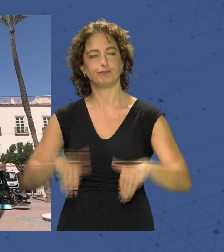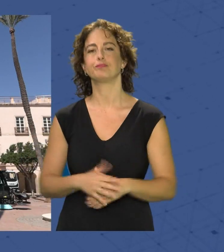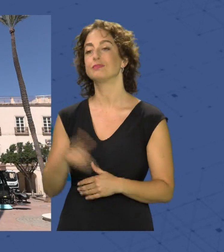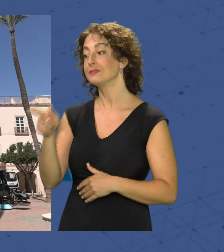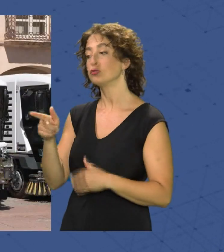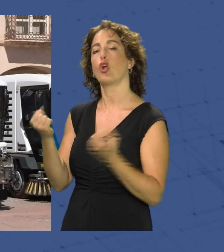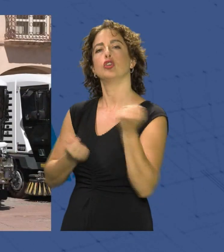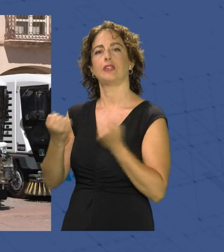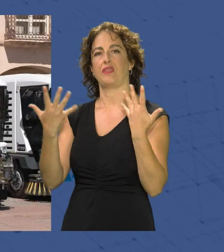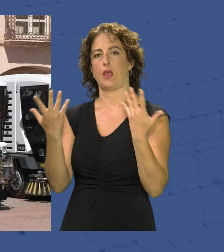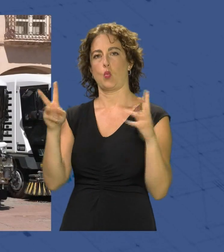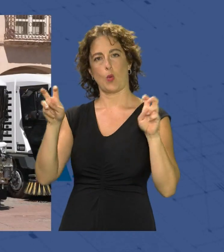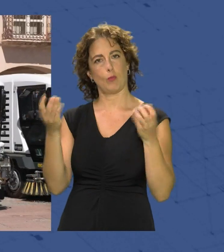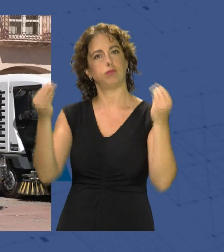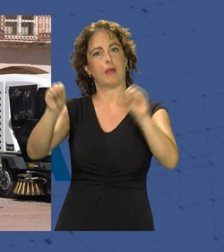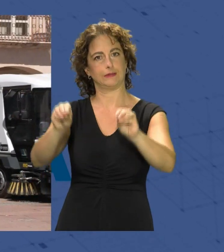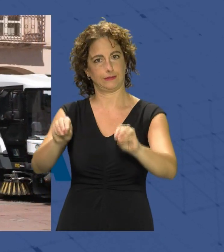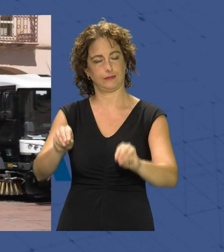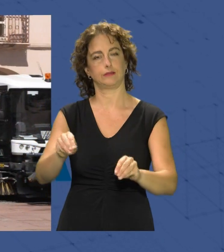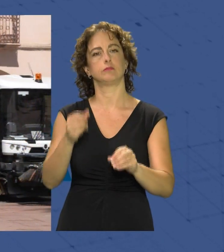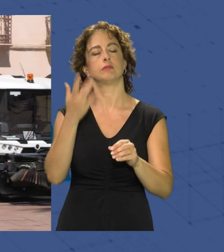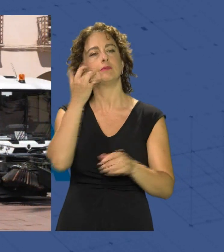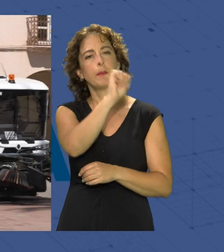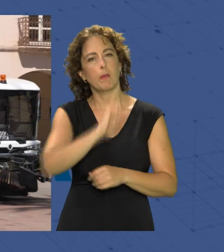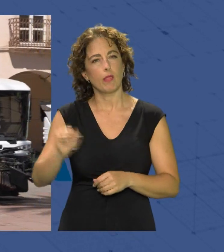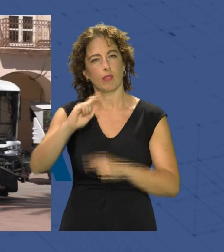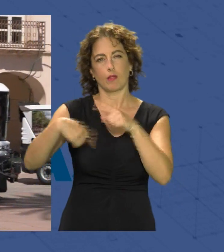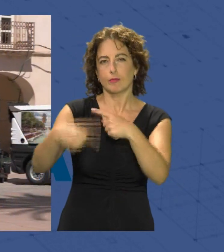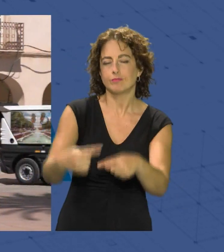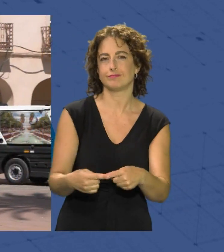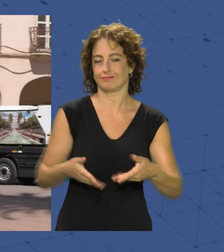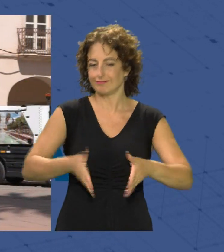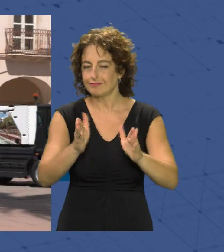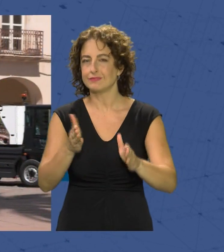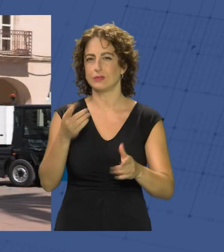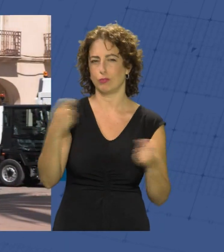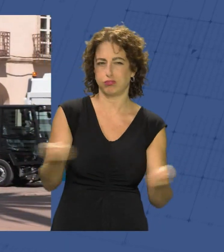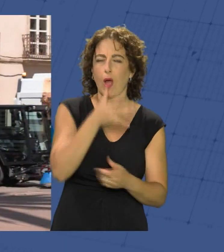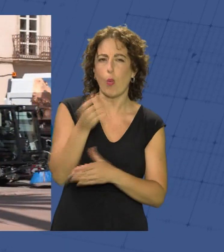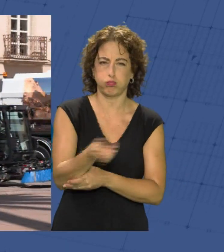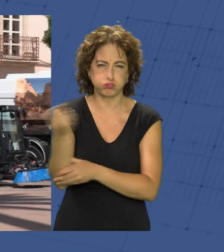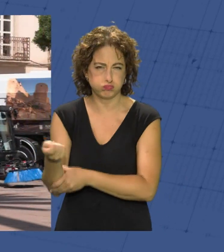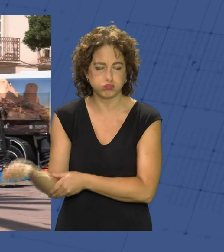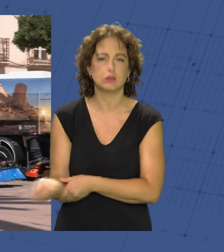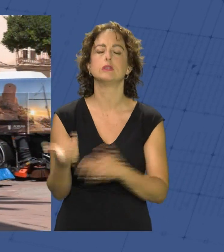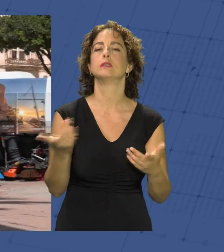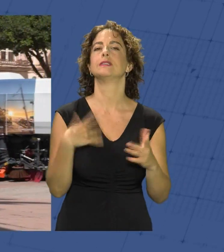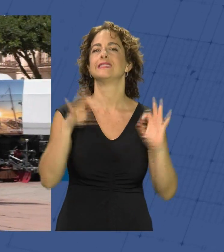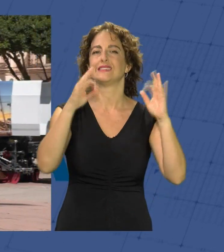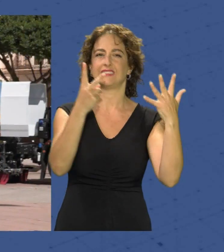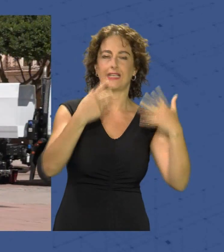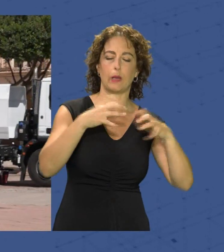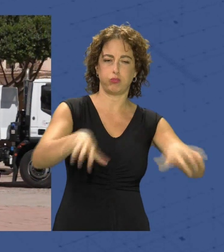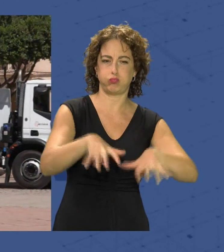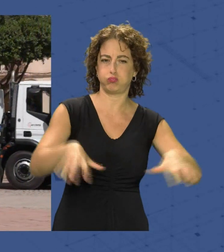vehículos que se incorporan a la flota de las labores de limpieza diaria y baldeo de la capital almeriense. En concreto se trata de 7 barredoras